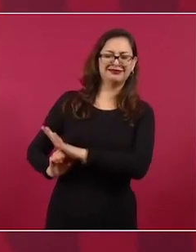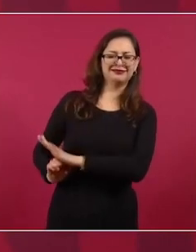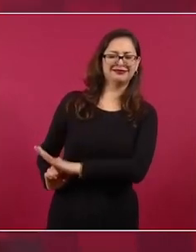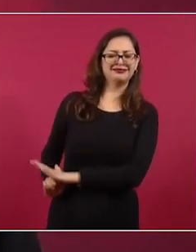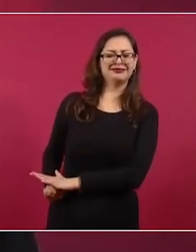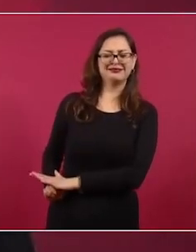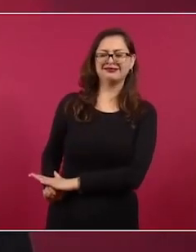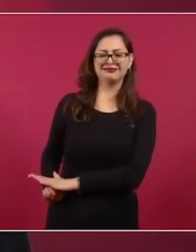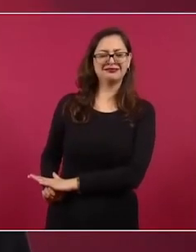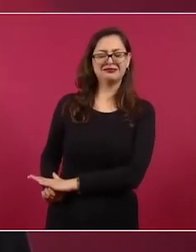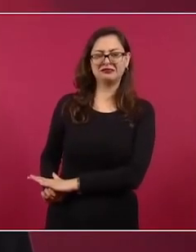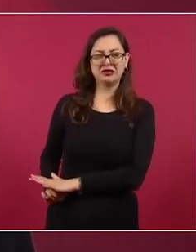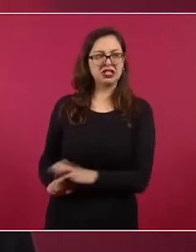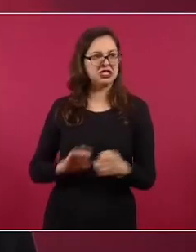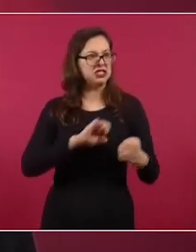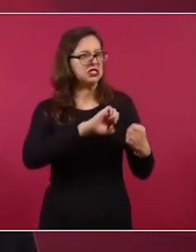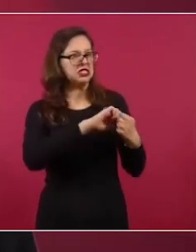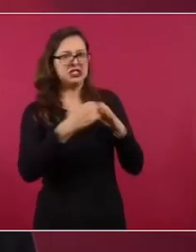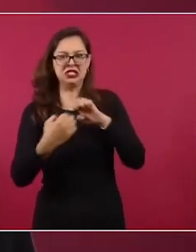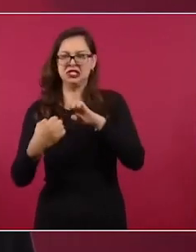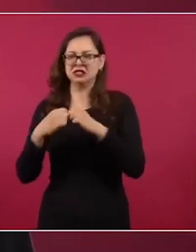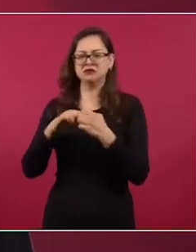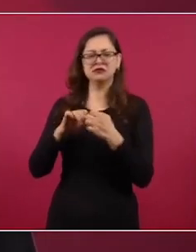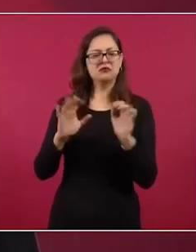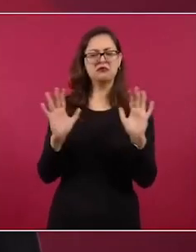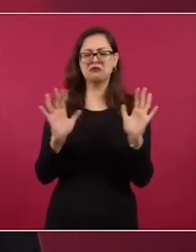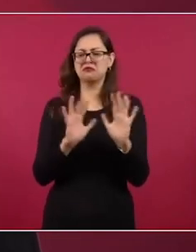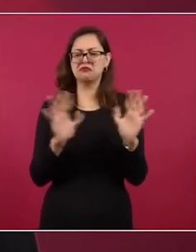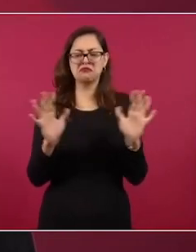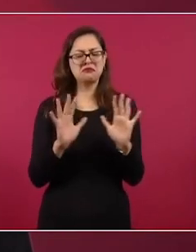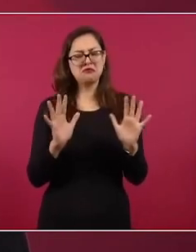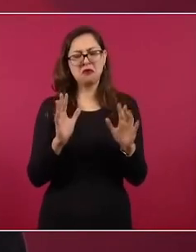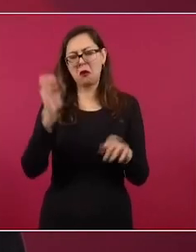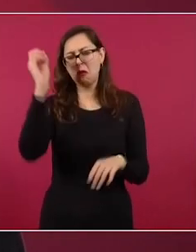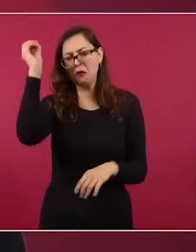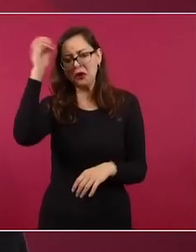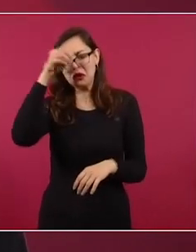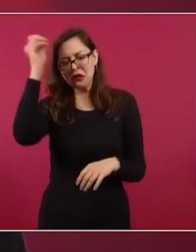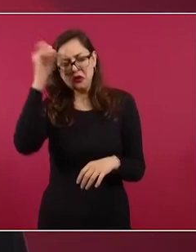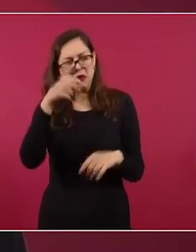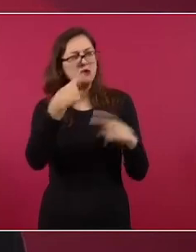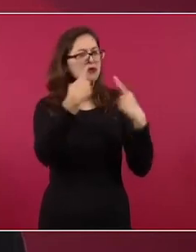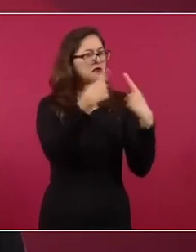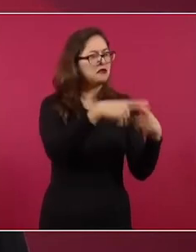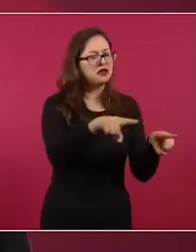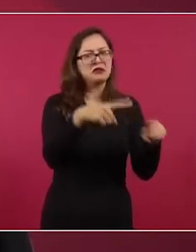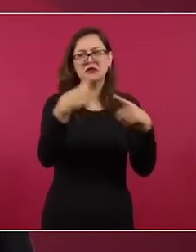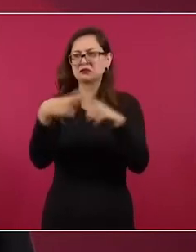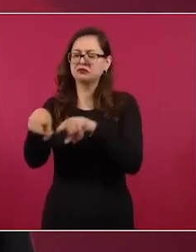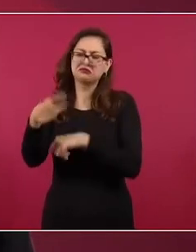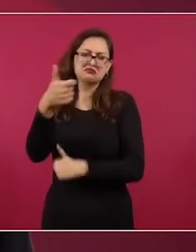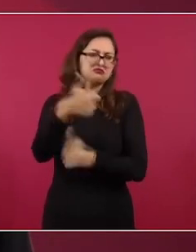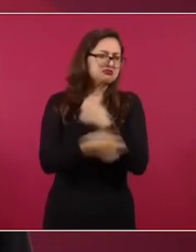como enemigos, vernos como adversarios. Y decía yo,